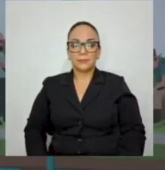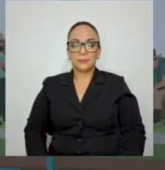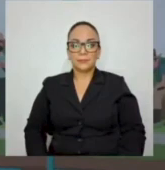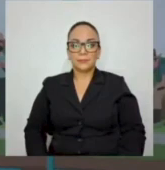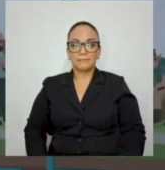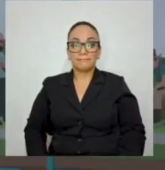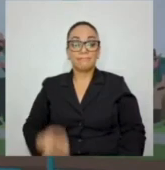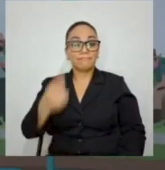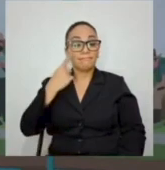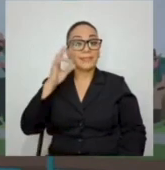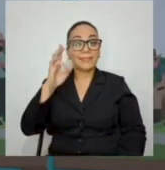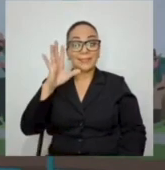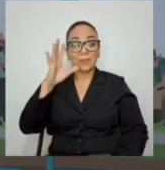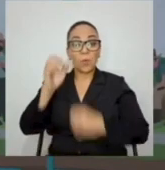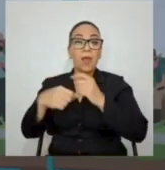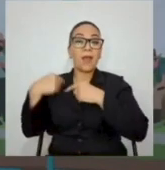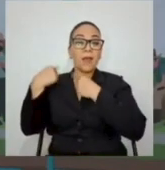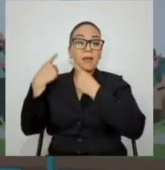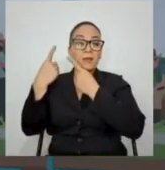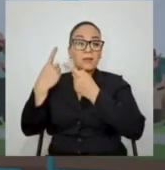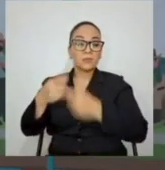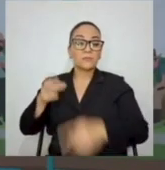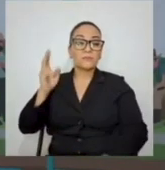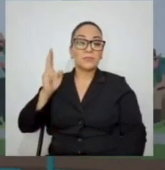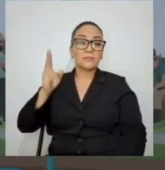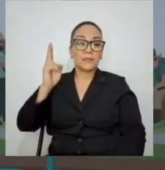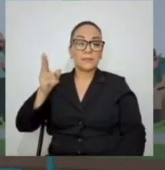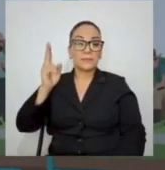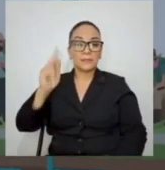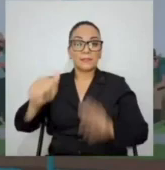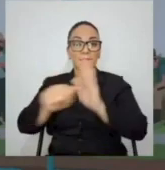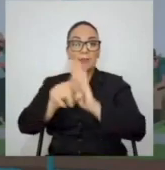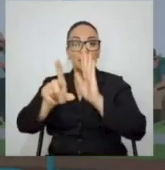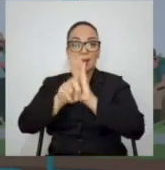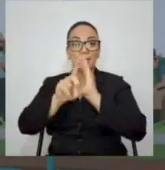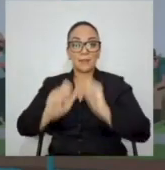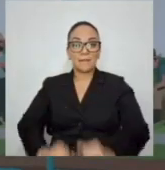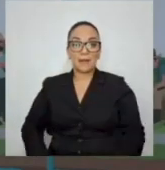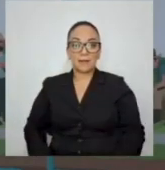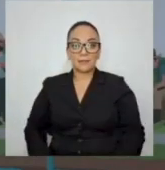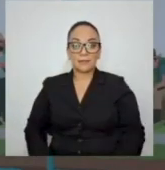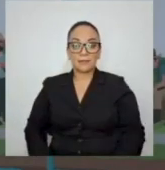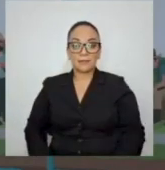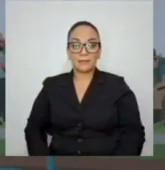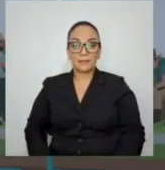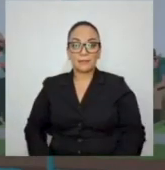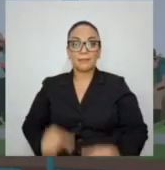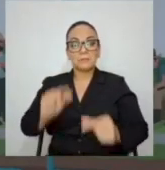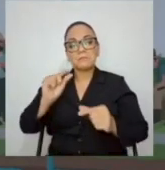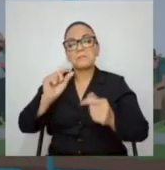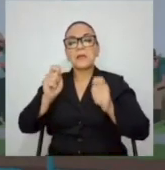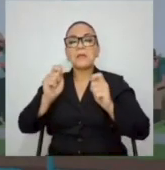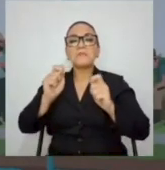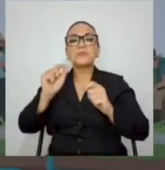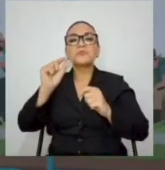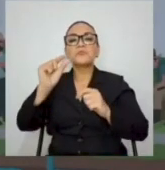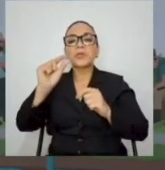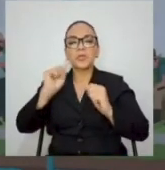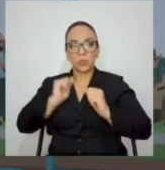75 años de la misma Asamblea Legislativa, con pequeños cambios, o 70,